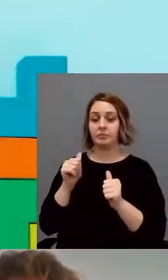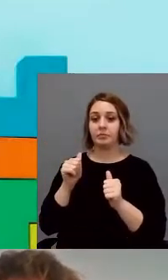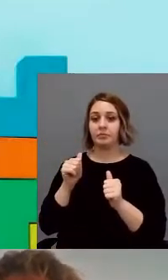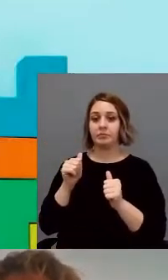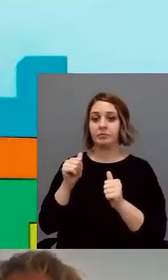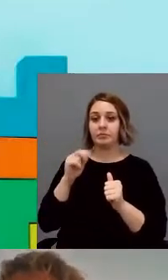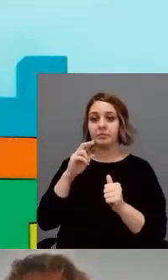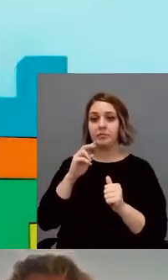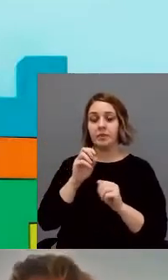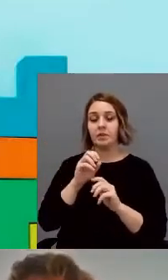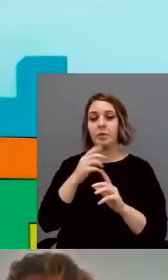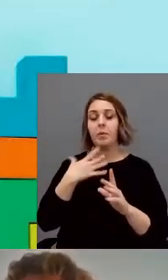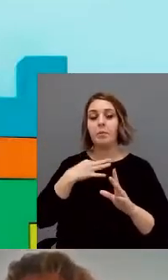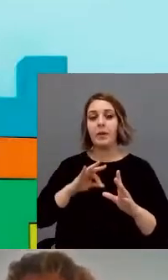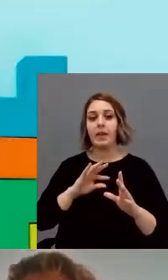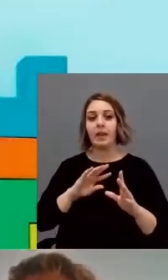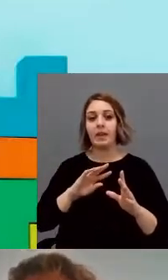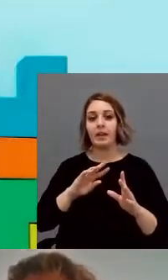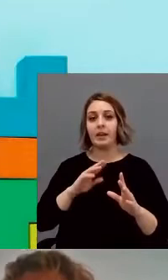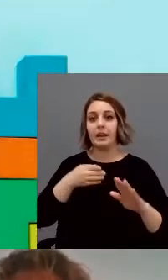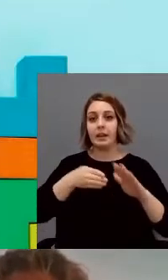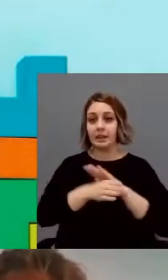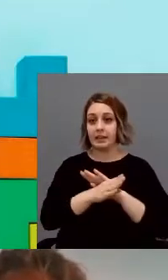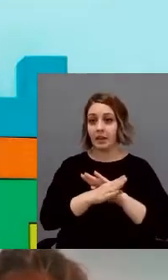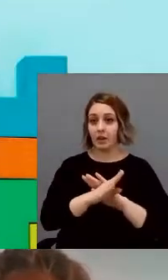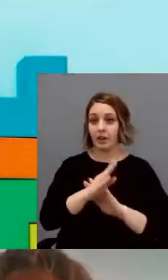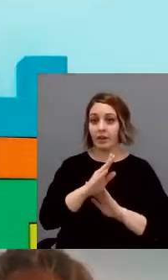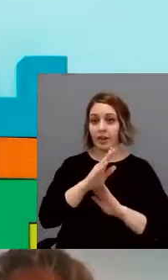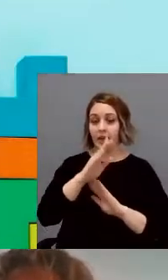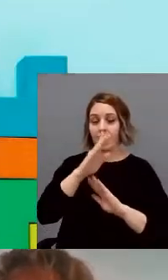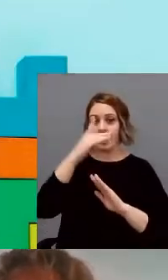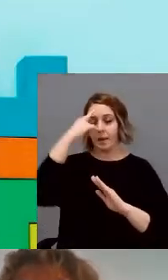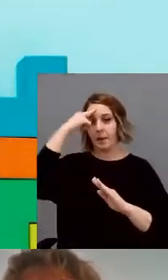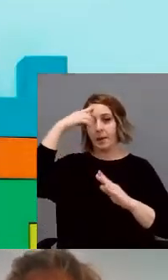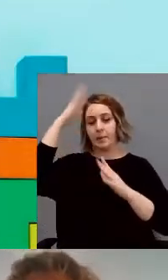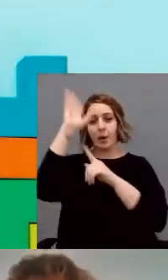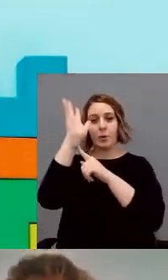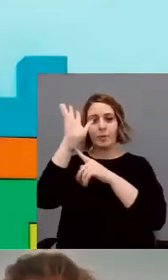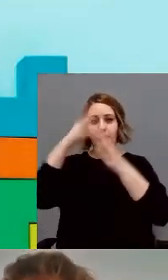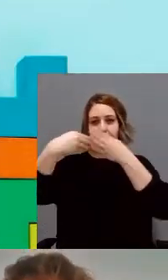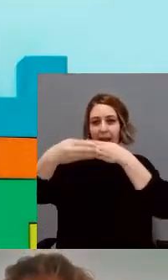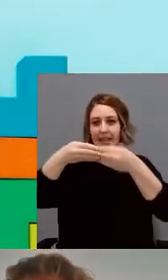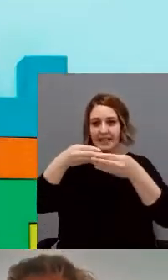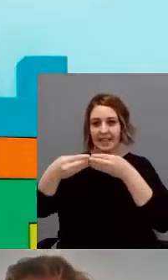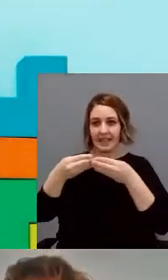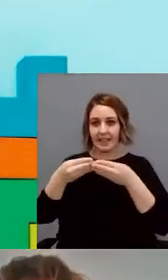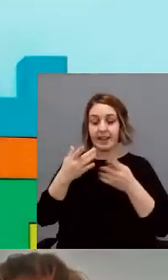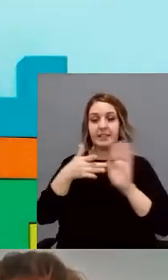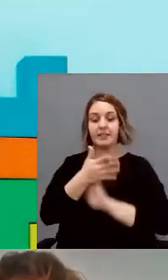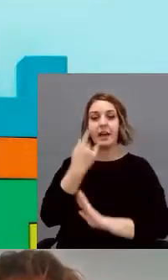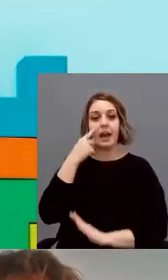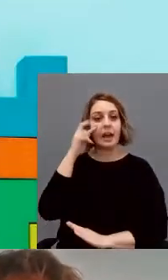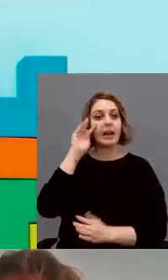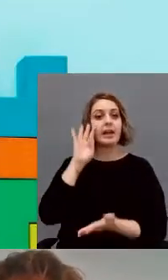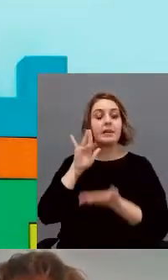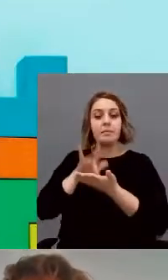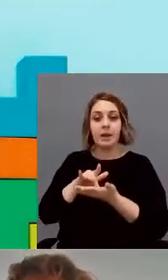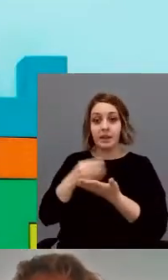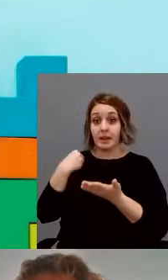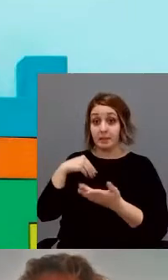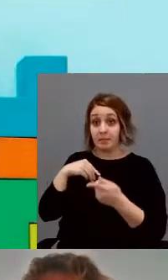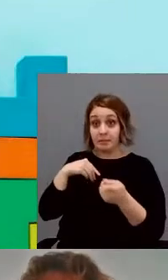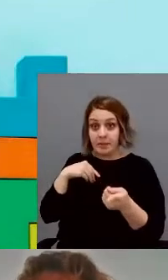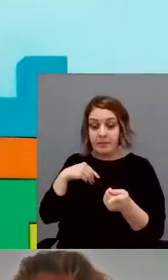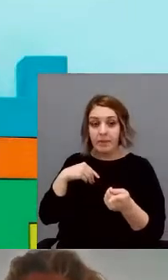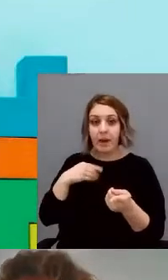de manera bidireccional incide en el desarrollo de la neuroplasticidad. Entonces, una experiencia y la narración de la misma